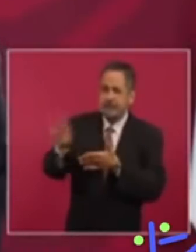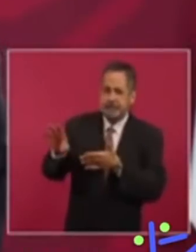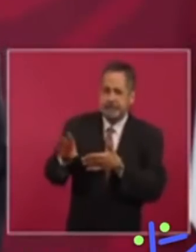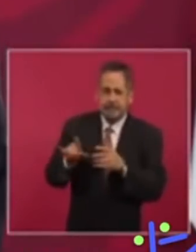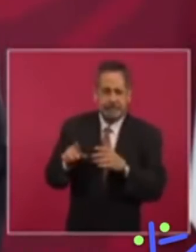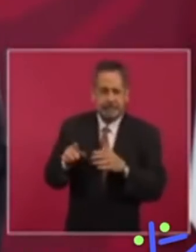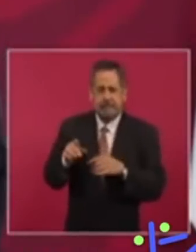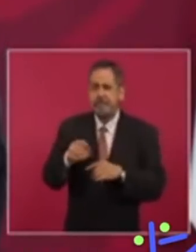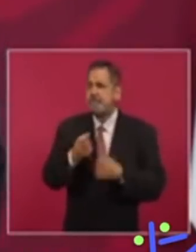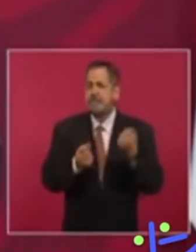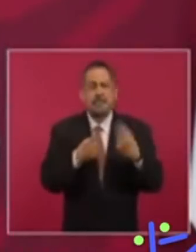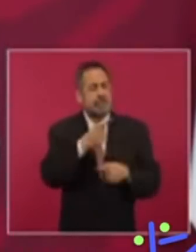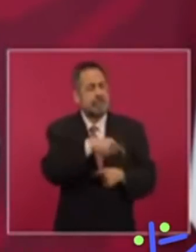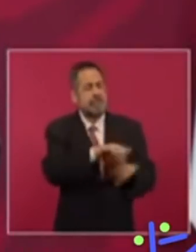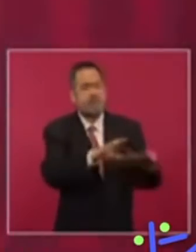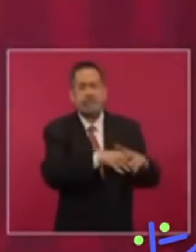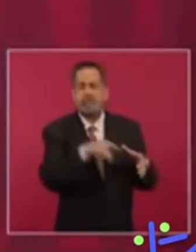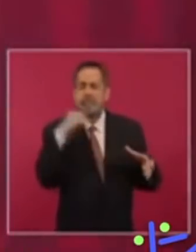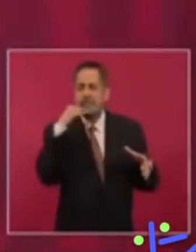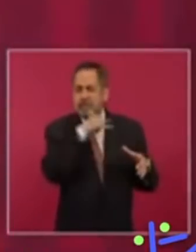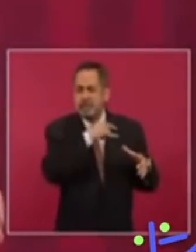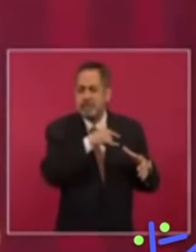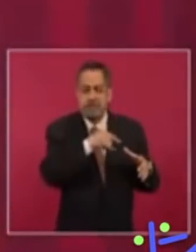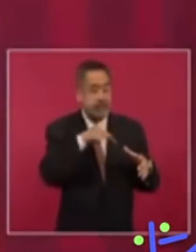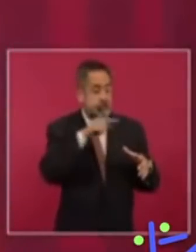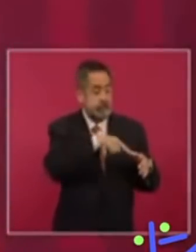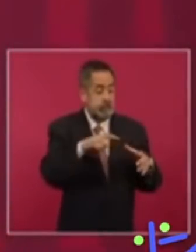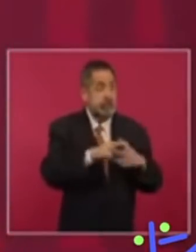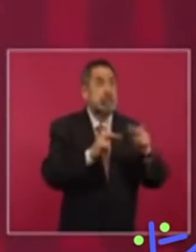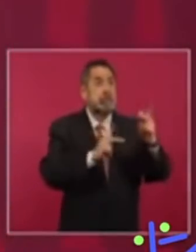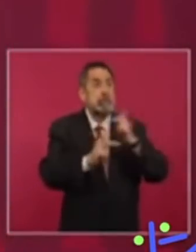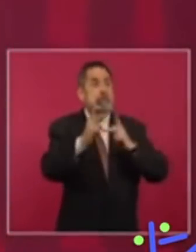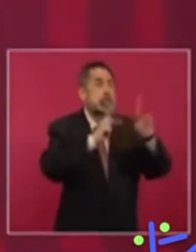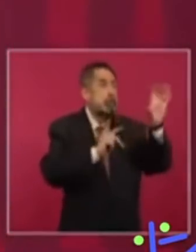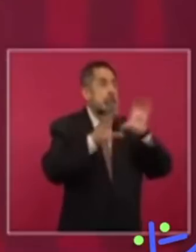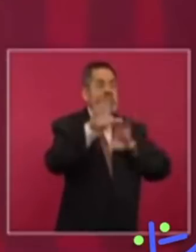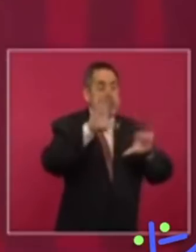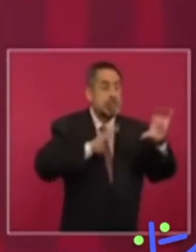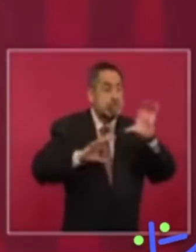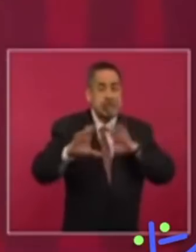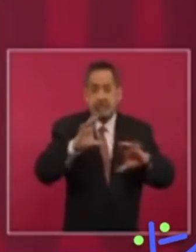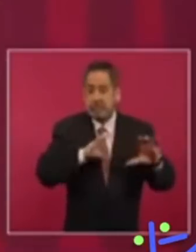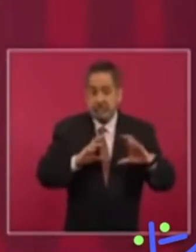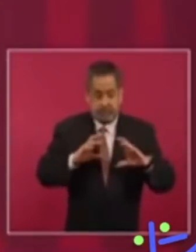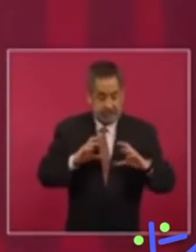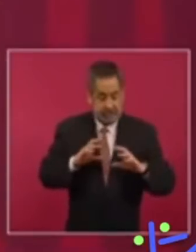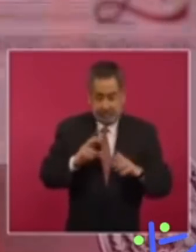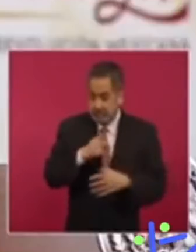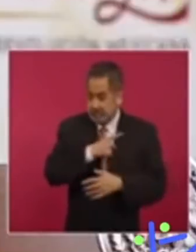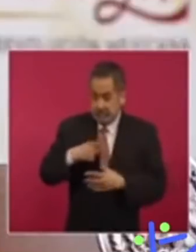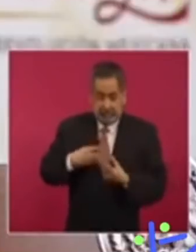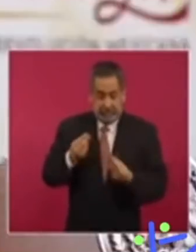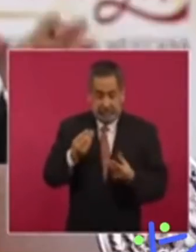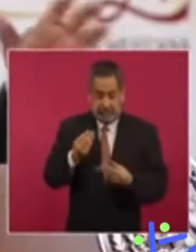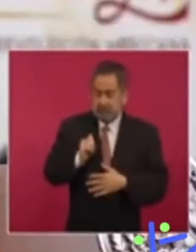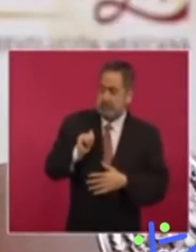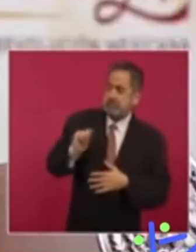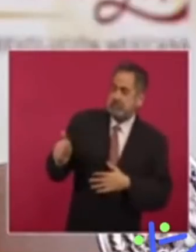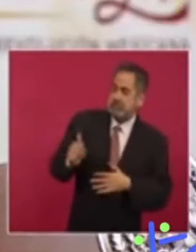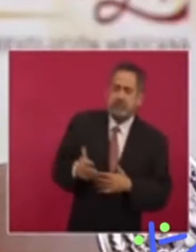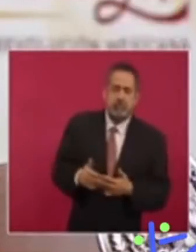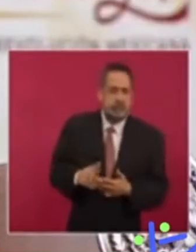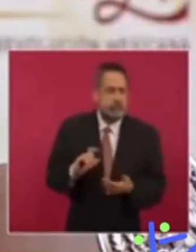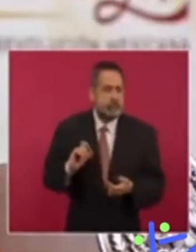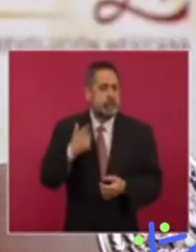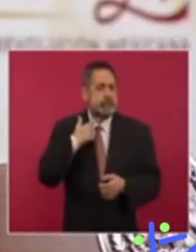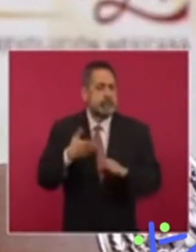problemas que durante años han tenido los países de Centroamérica y de Sudamérica. Creo que eso es importante recalcar. Lo dice el